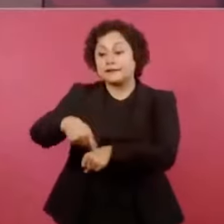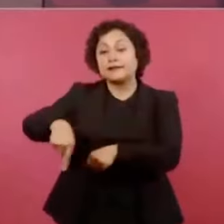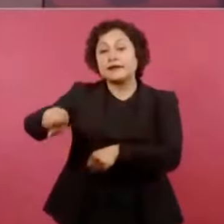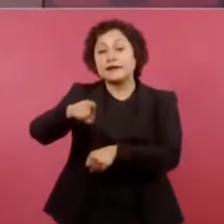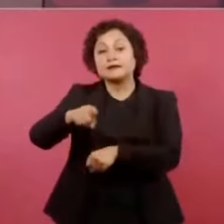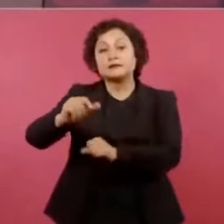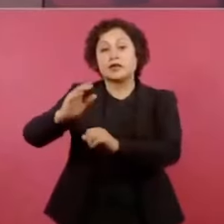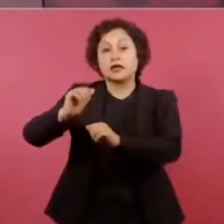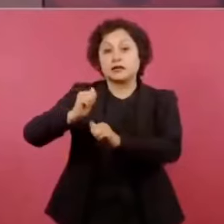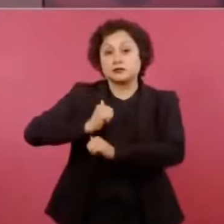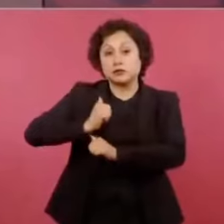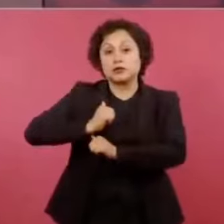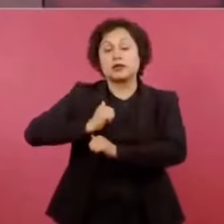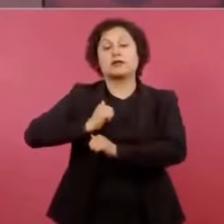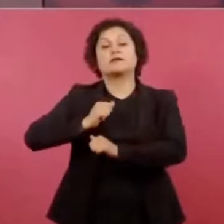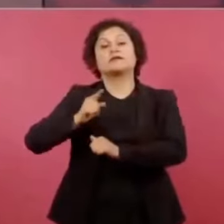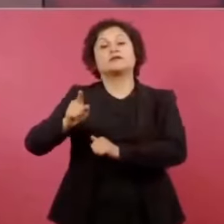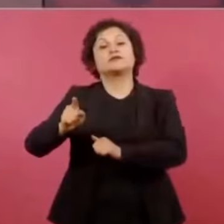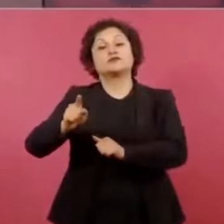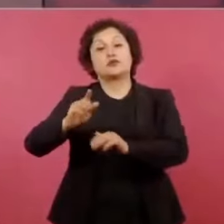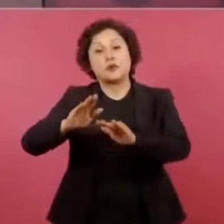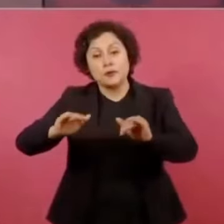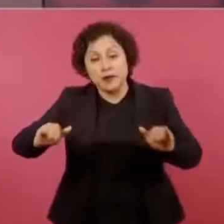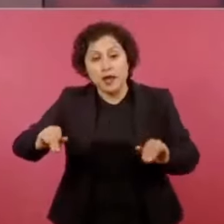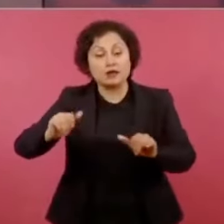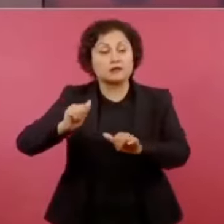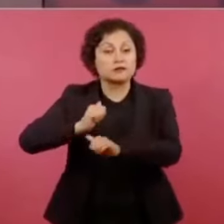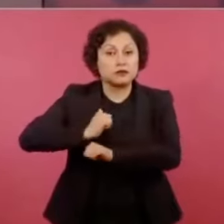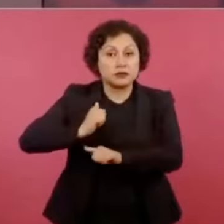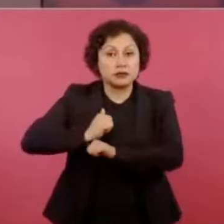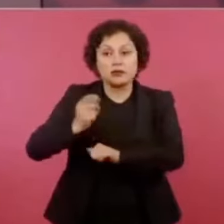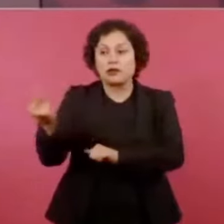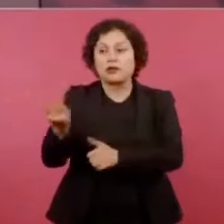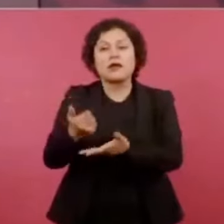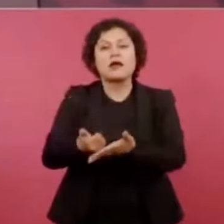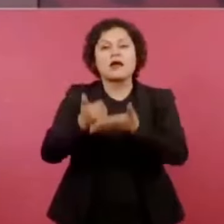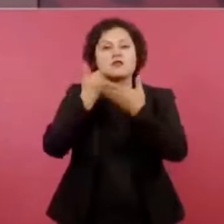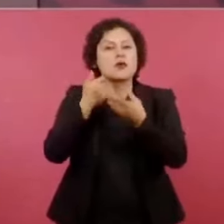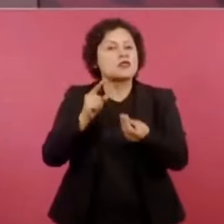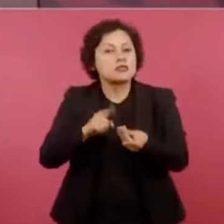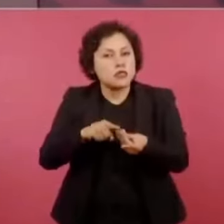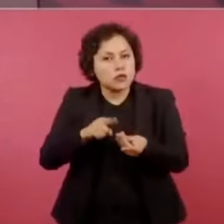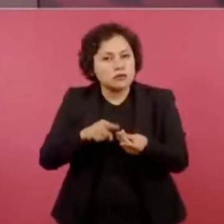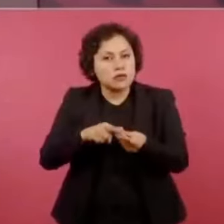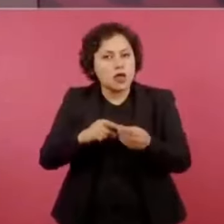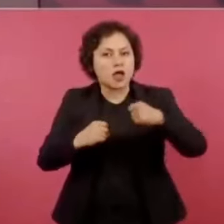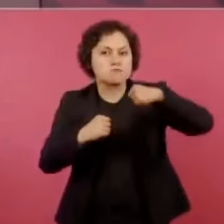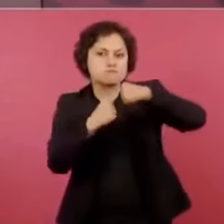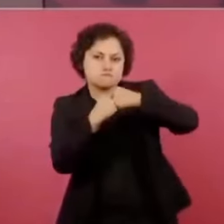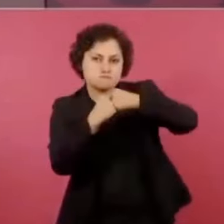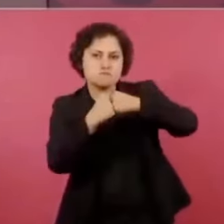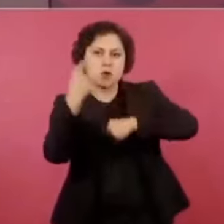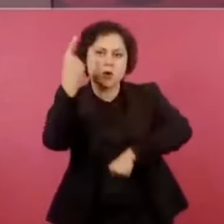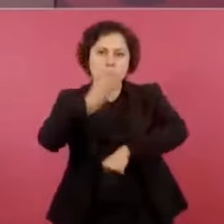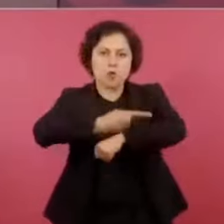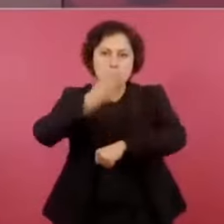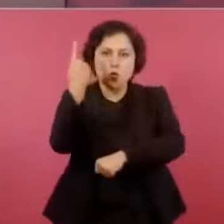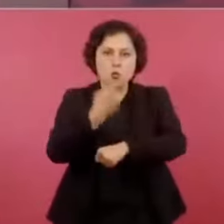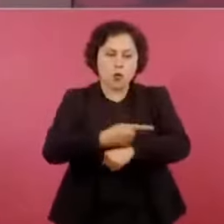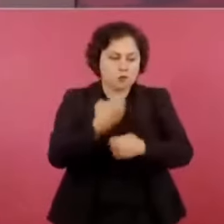cuidado de puertos,